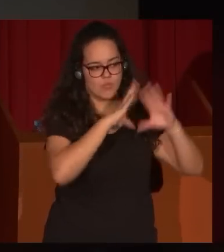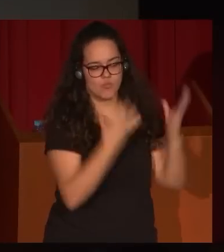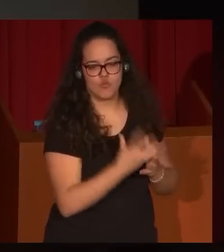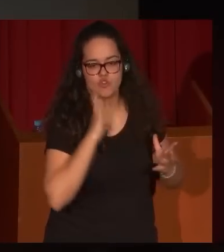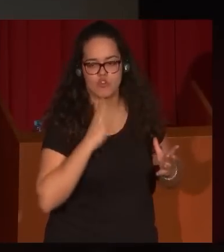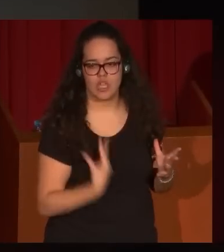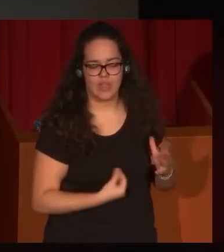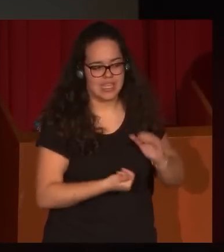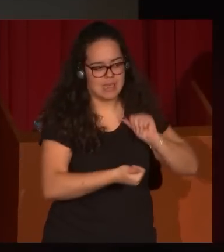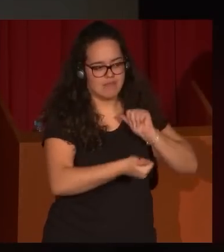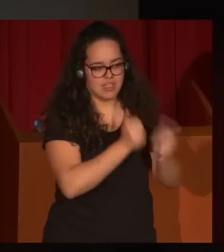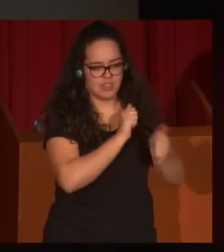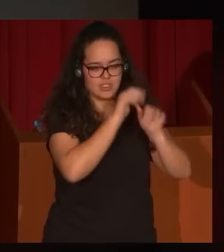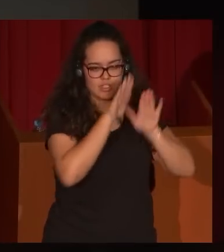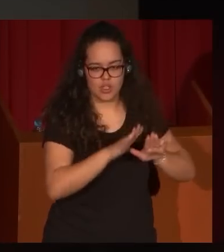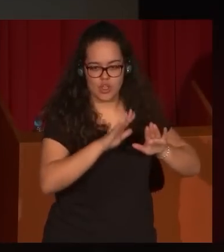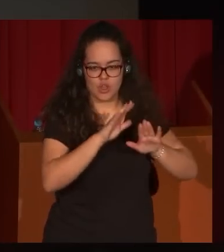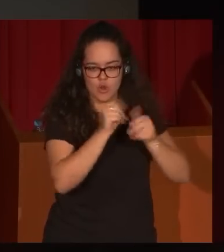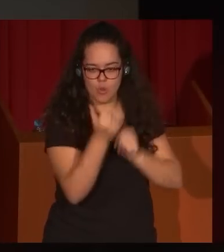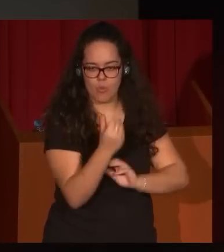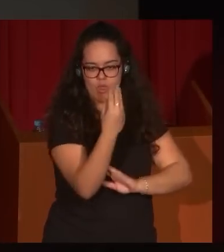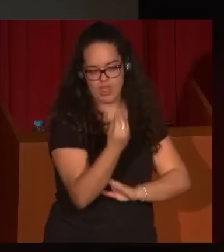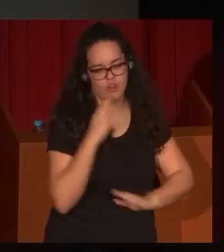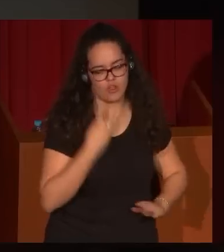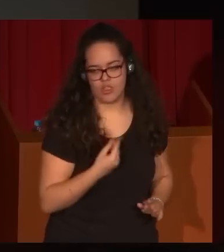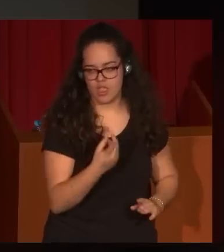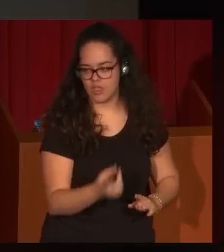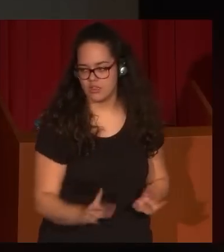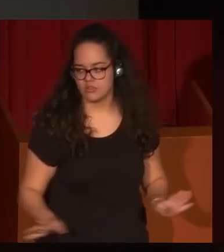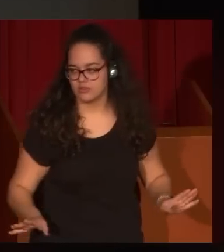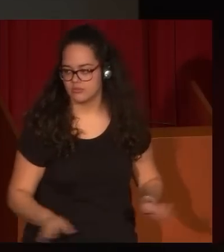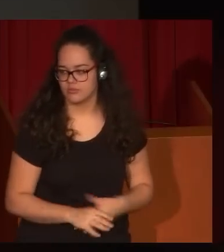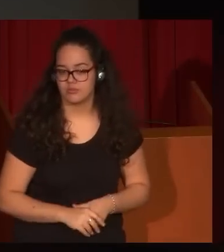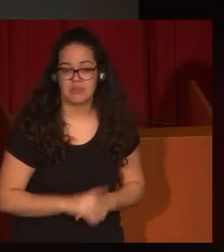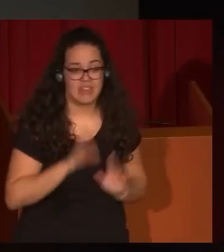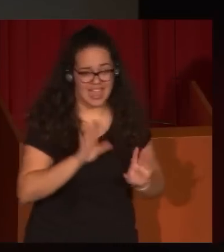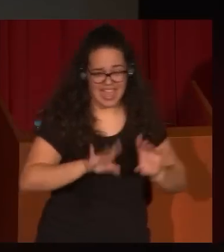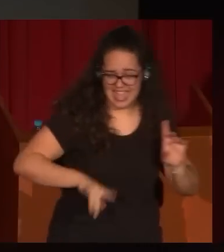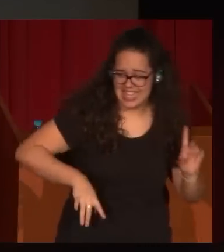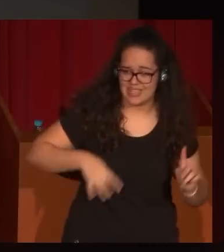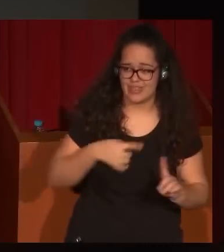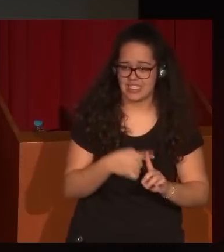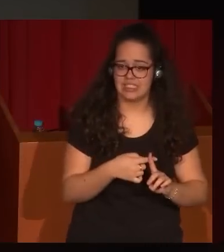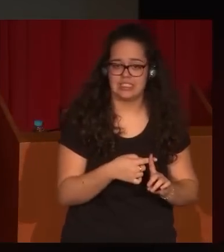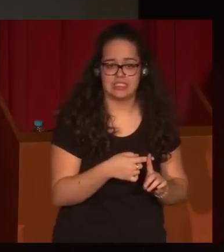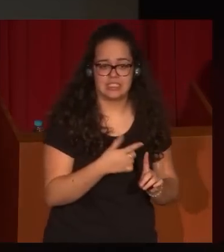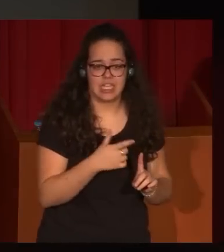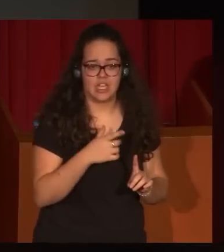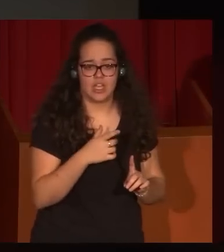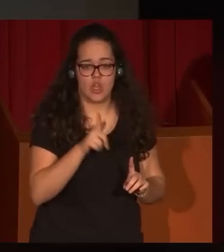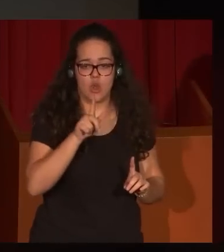literalmente los modelos de la obra de Francisco de Goya. Pero, además de eso, Lucas